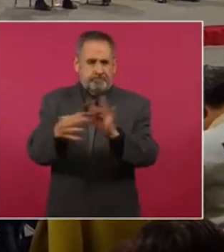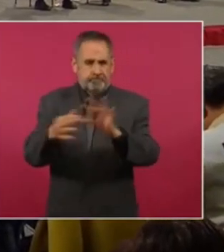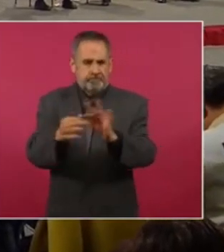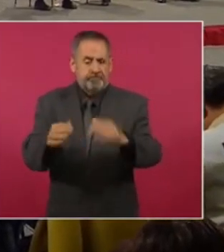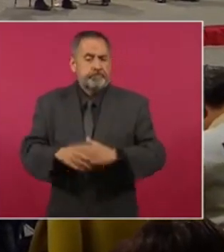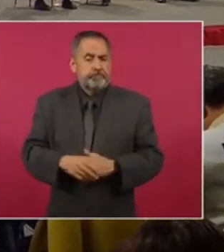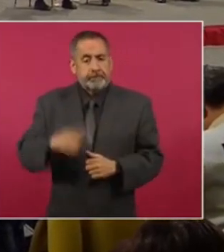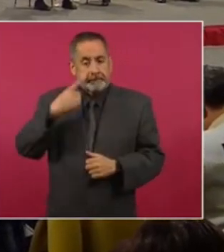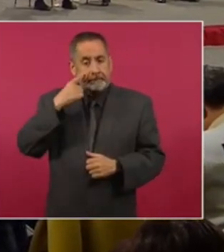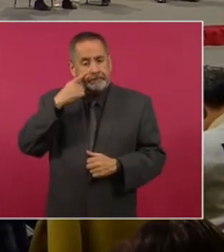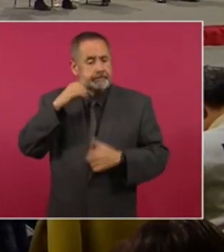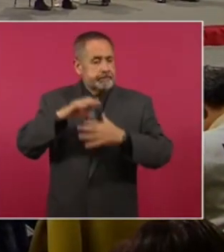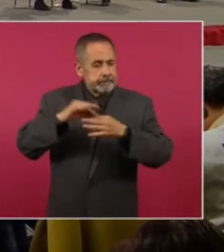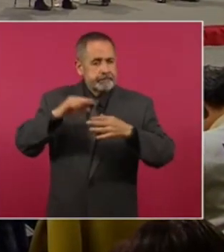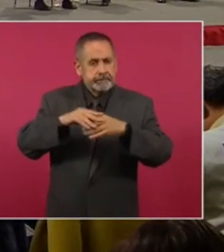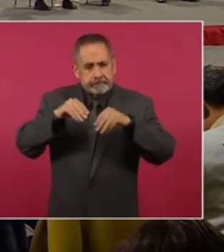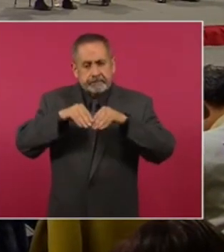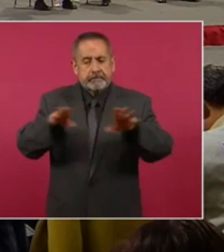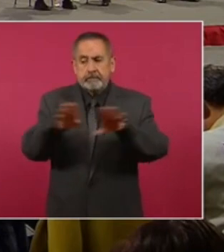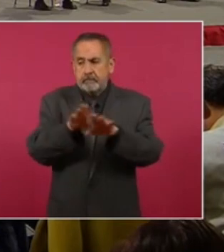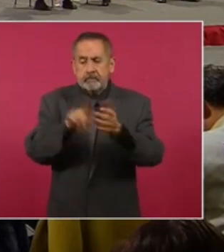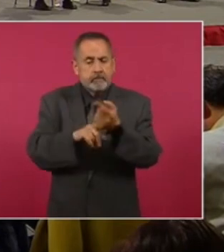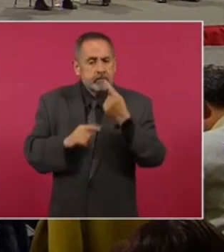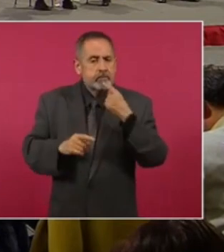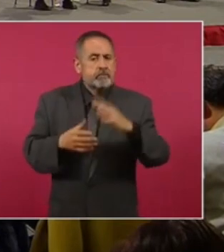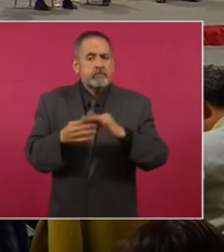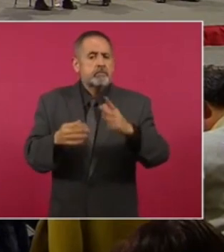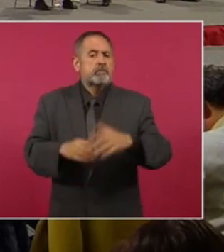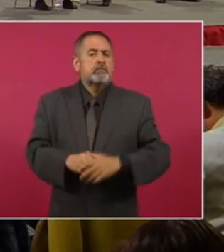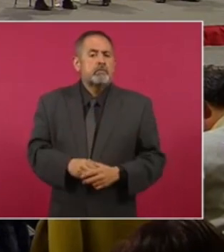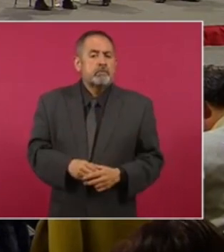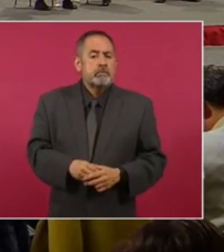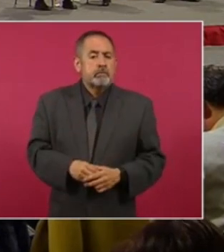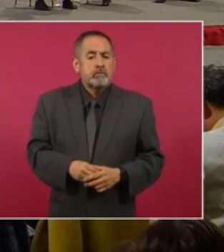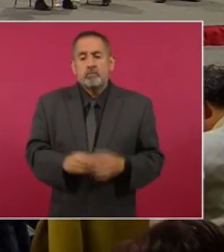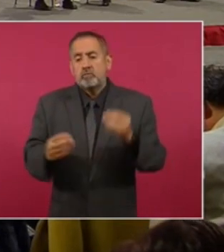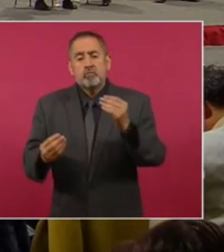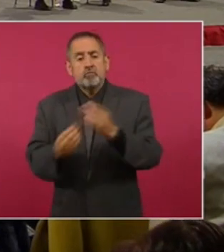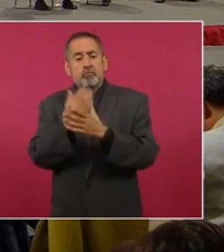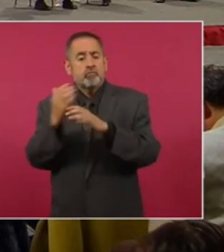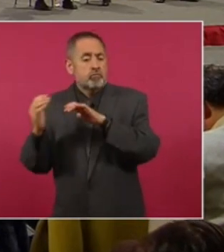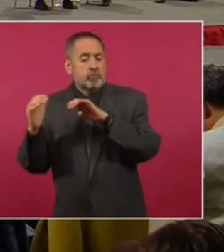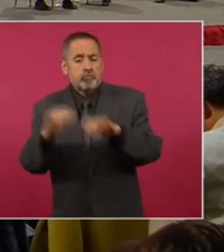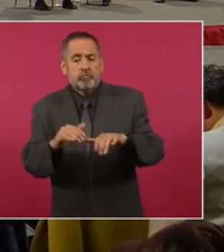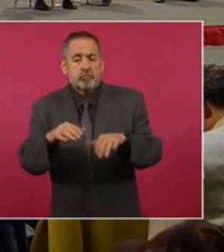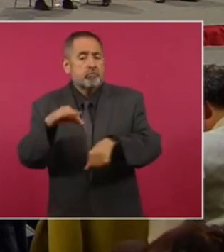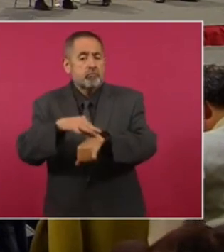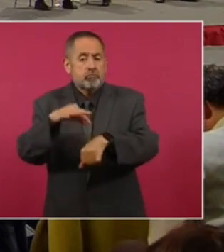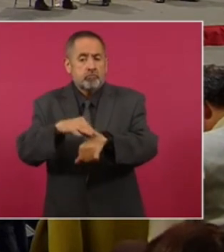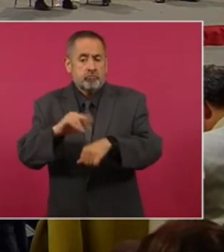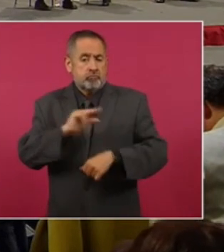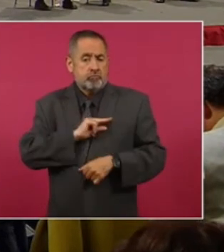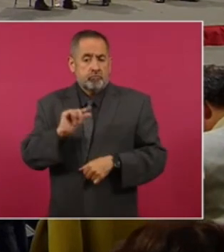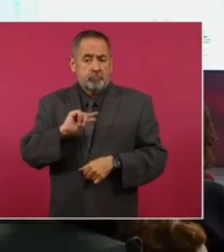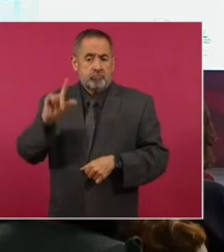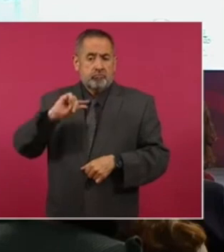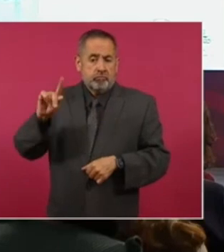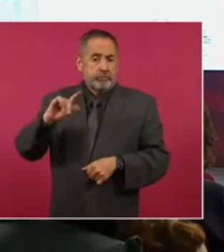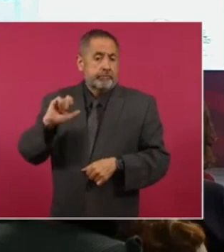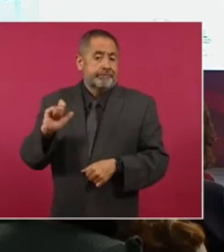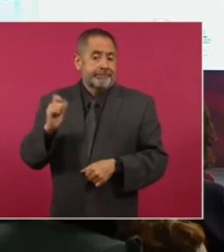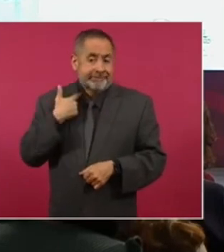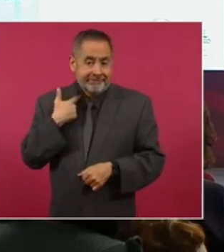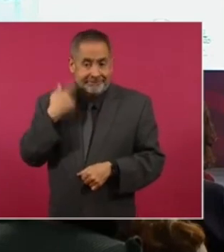hemos estado reportando es justamente la contratación, el reclutamiento de médicos especialistas que nos hacen